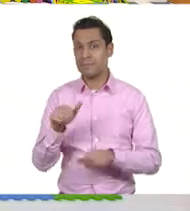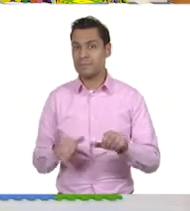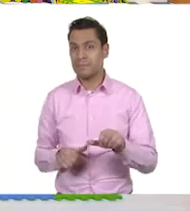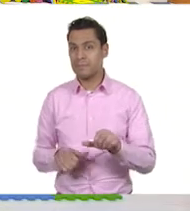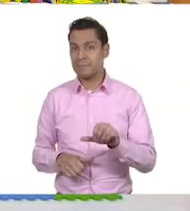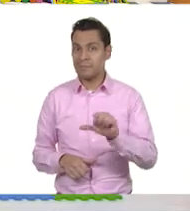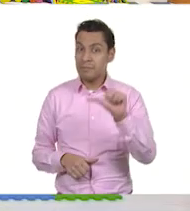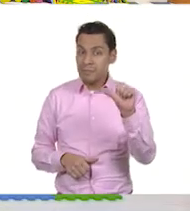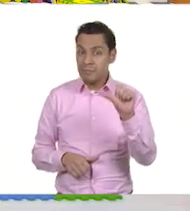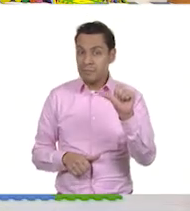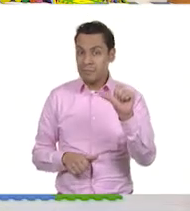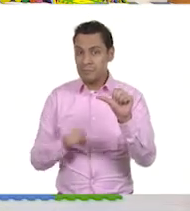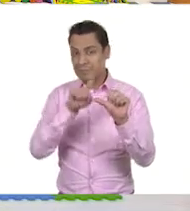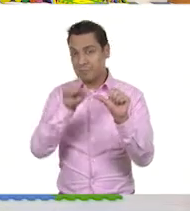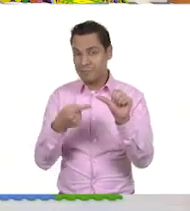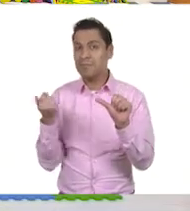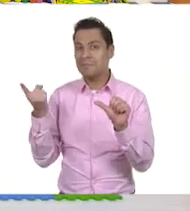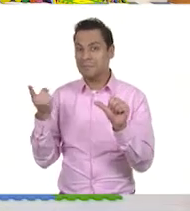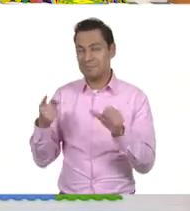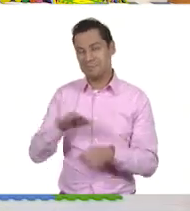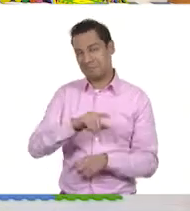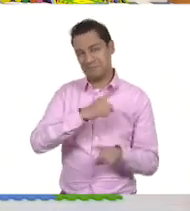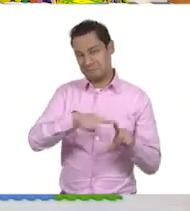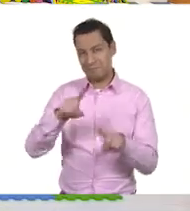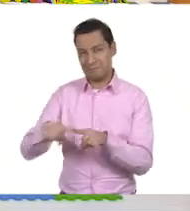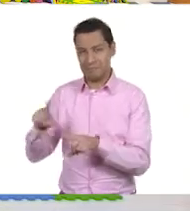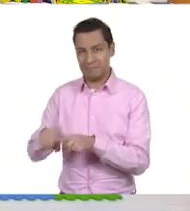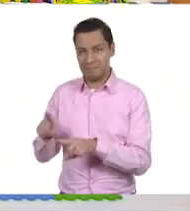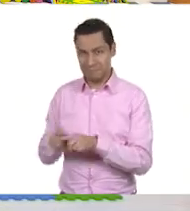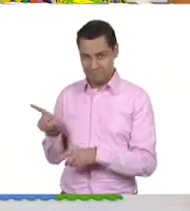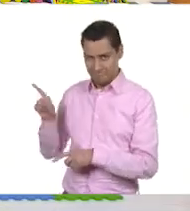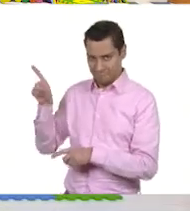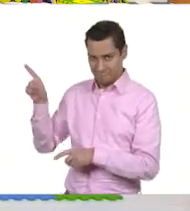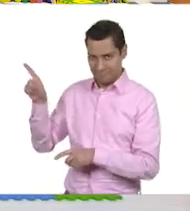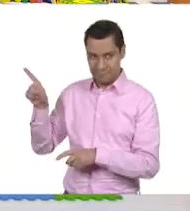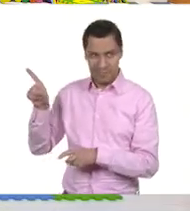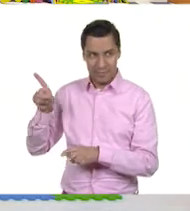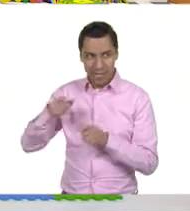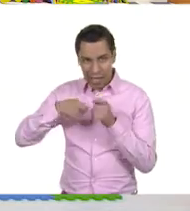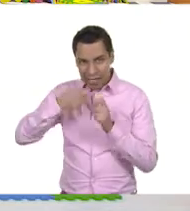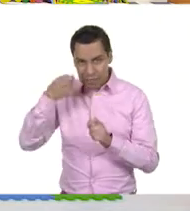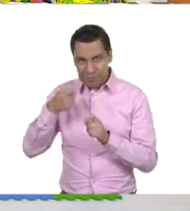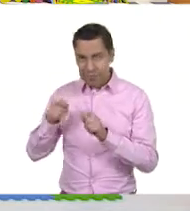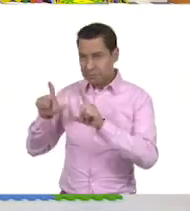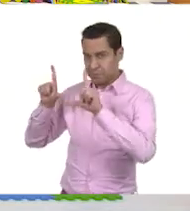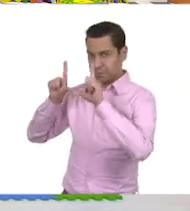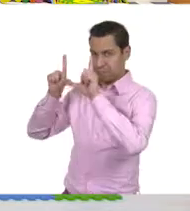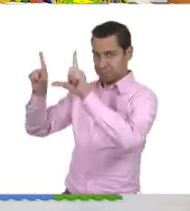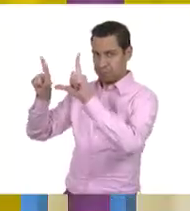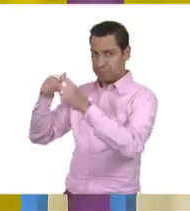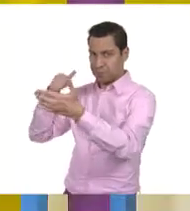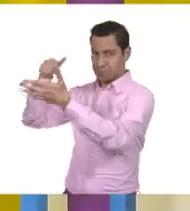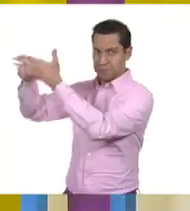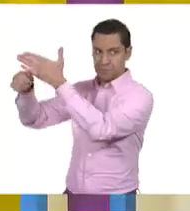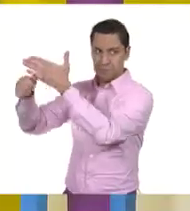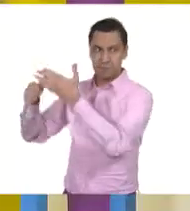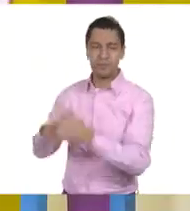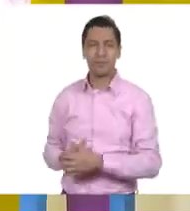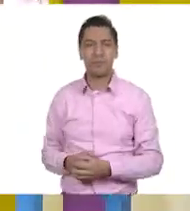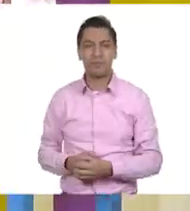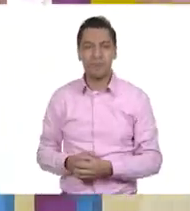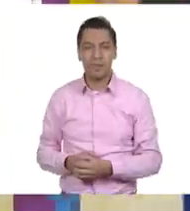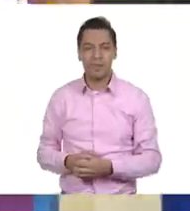exactamente. Te voy a ayudar ahora tomando estas cintas. Oye, ¿y quién los saca de ahí? De los